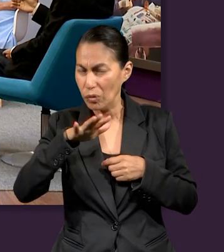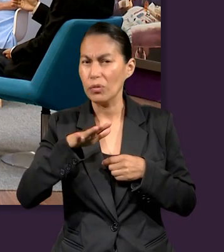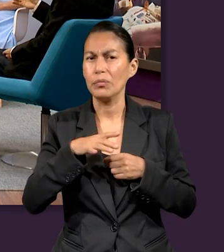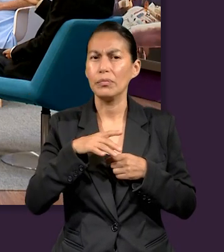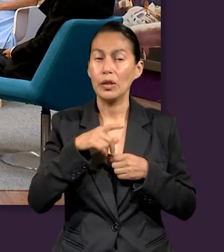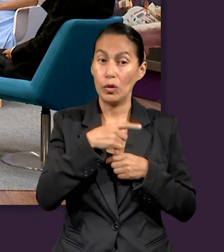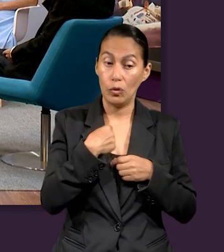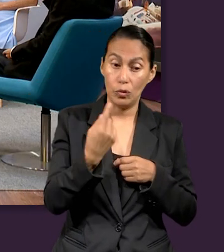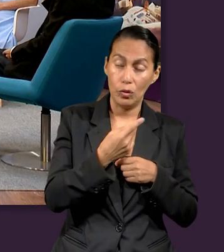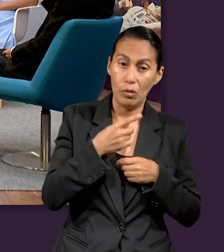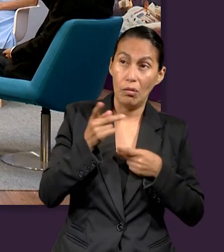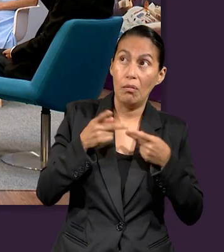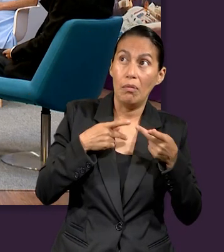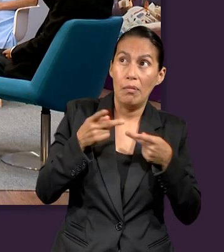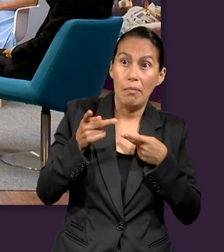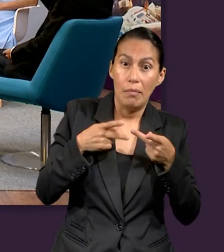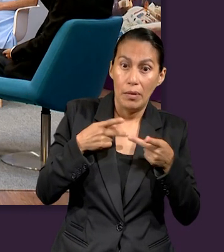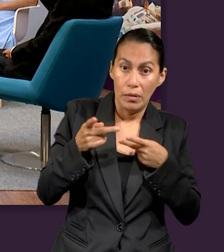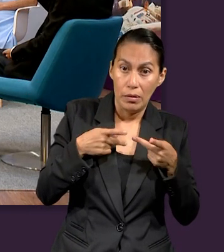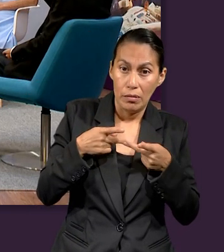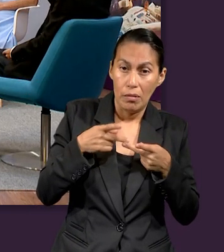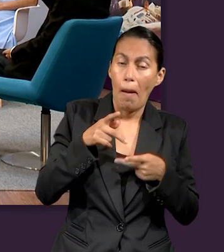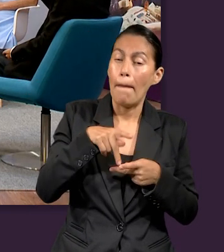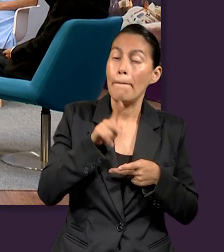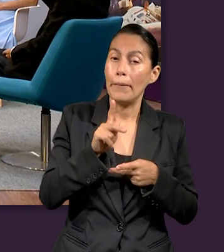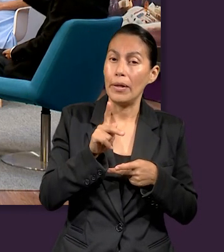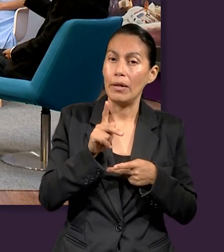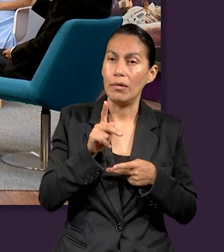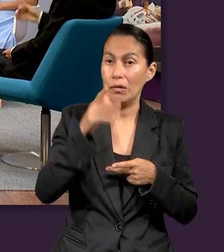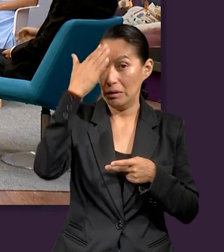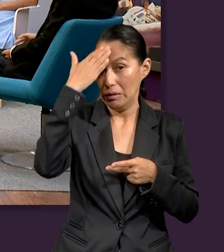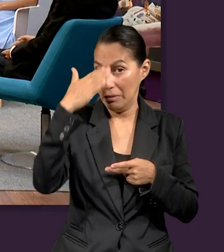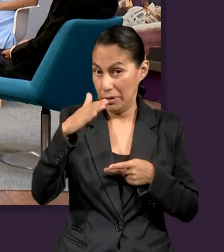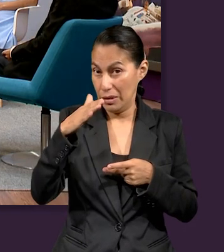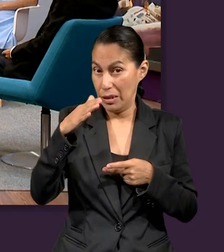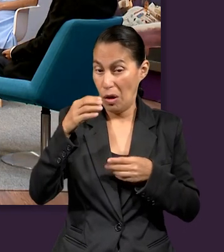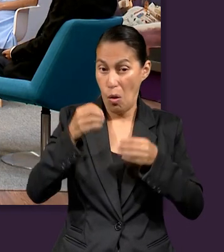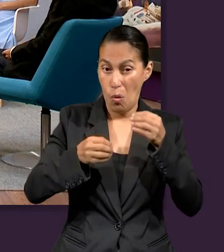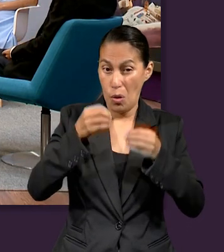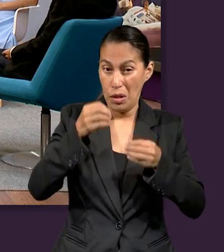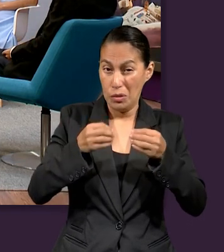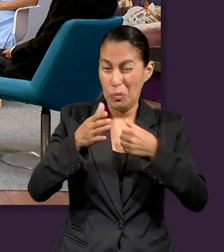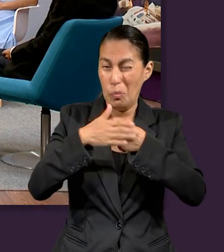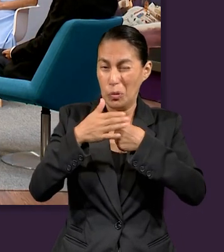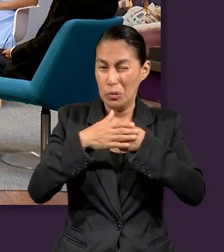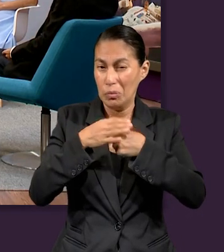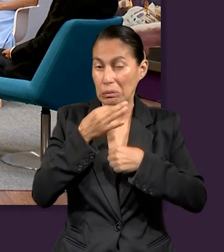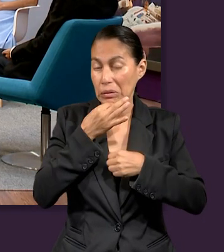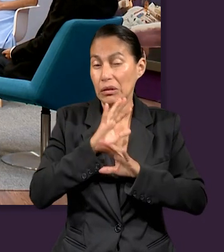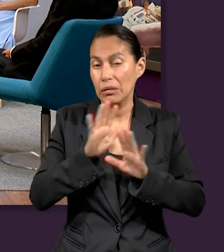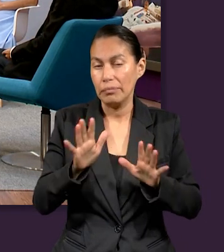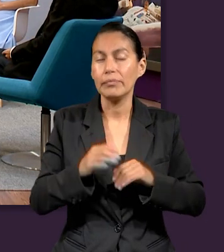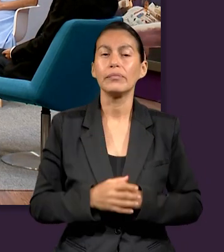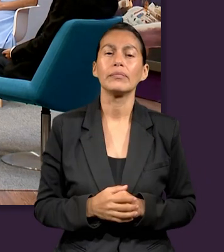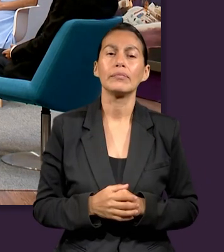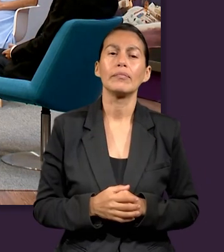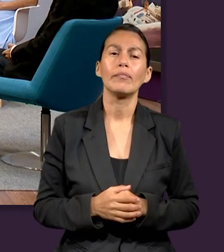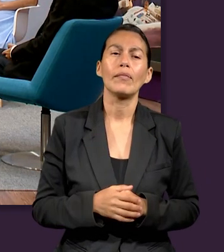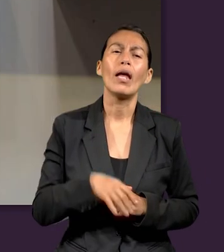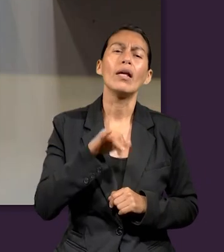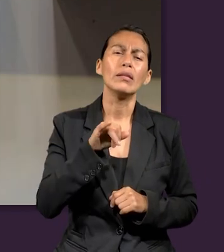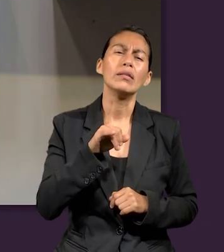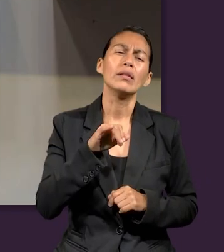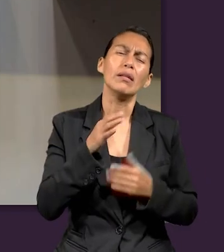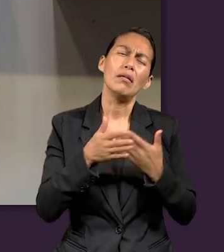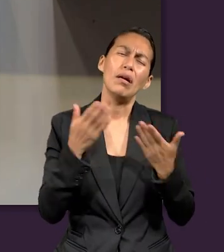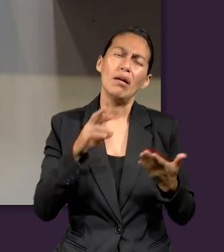pero también teniendo en cuenta que el juicio viene pronto. Sí, ahora recuerden que el texto que nosotros repasamos